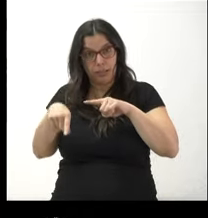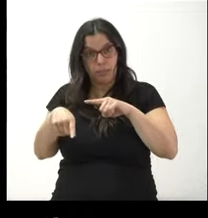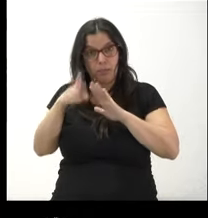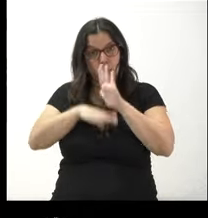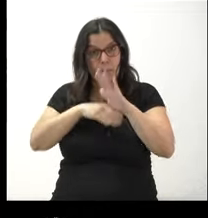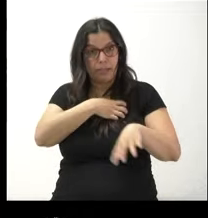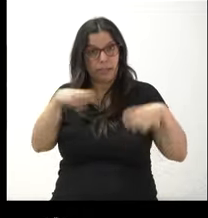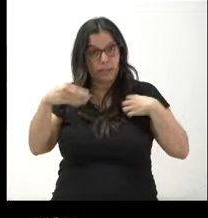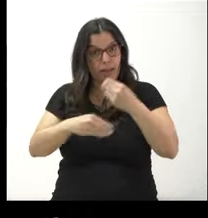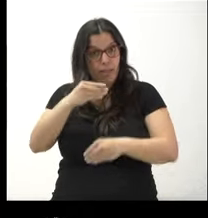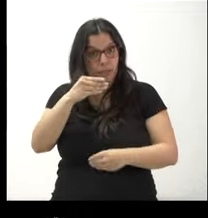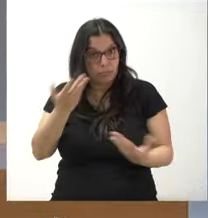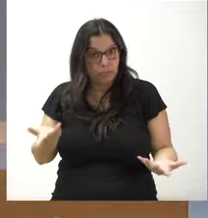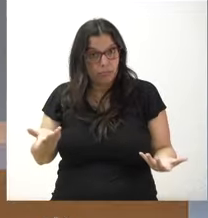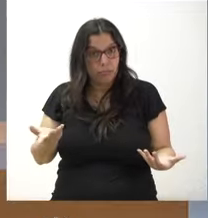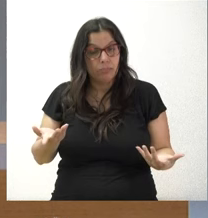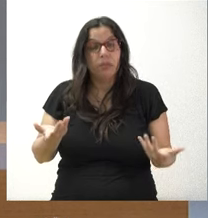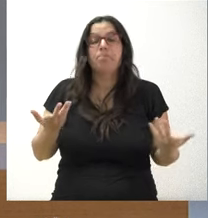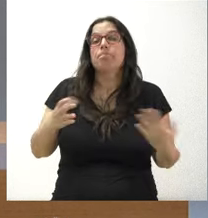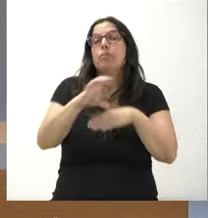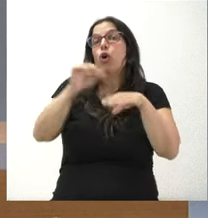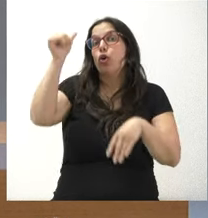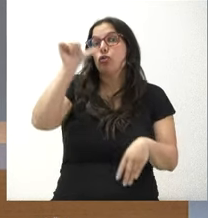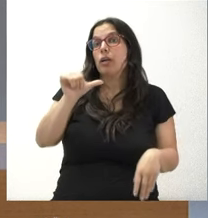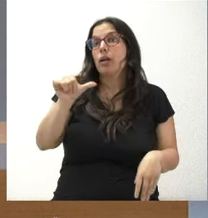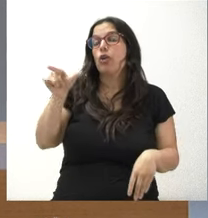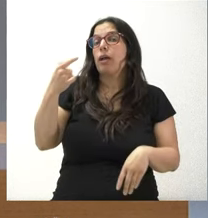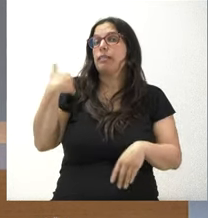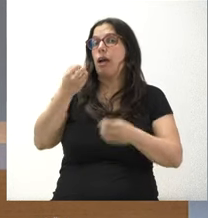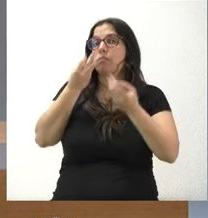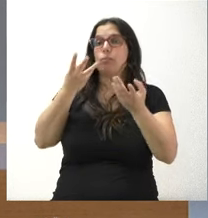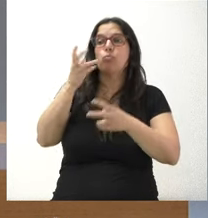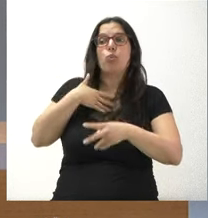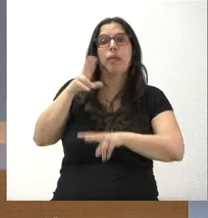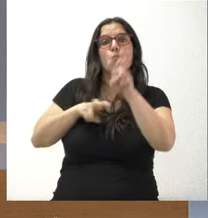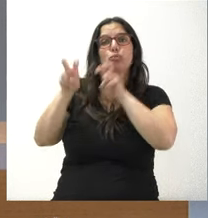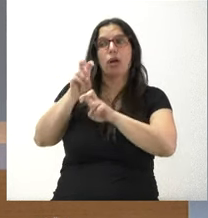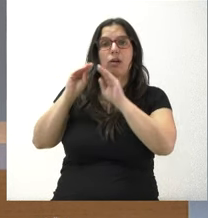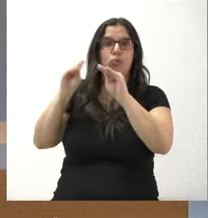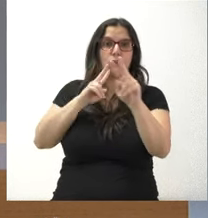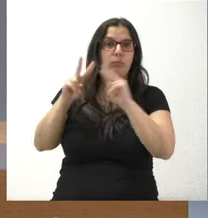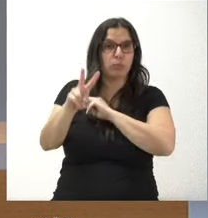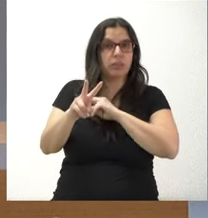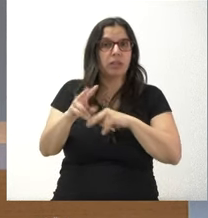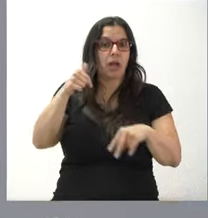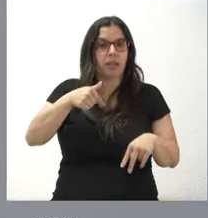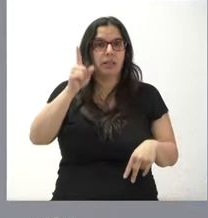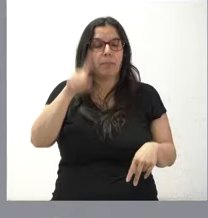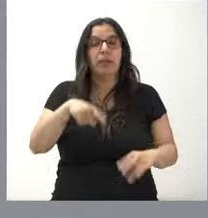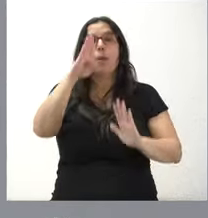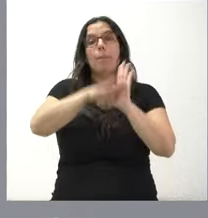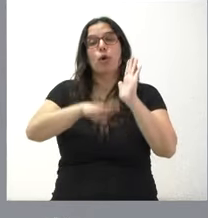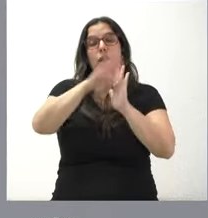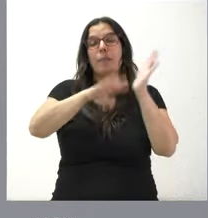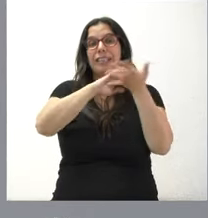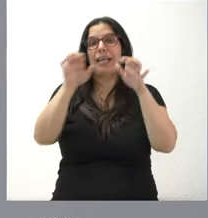trasplantes. Pues el consejero se manifestó en sede parlamentaria, puede usted recurrir a aquella documentación y aquí también lo manifestamos. El programa de Castilla y